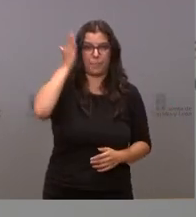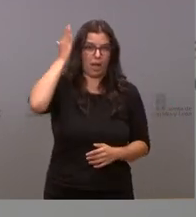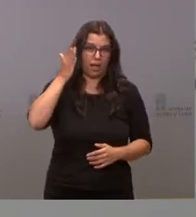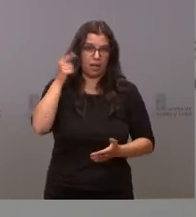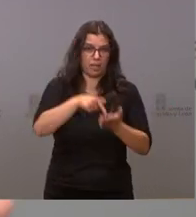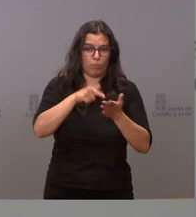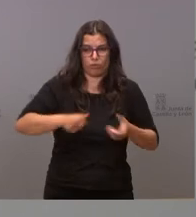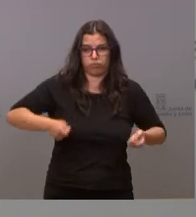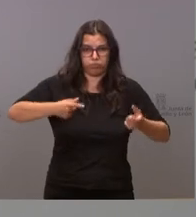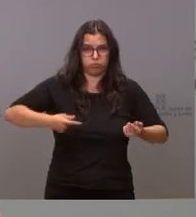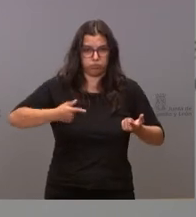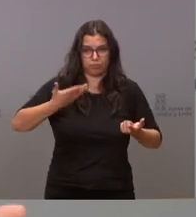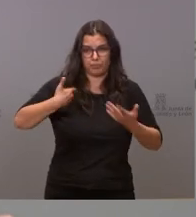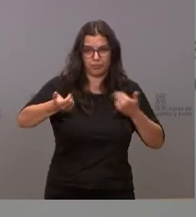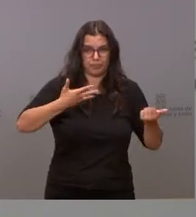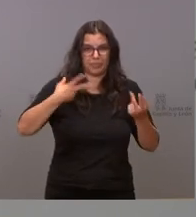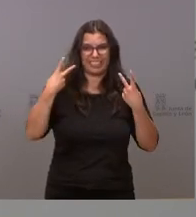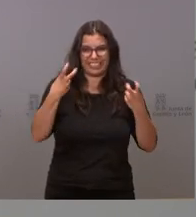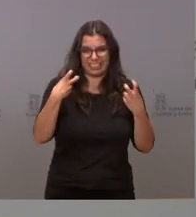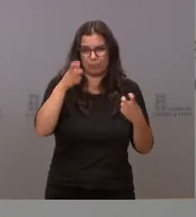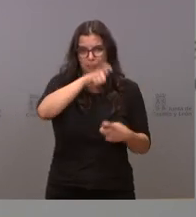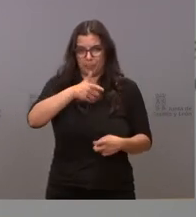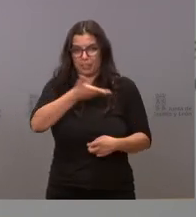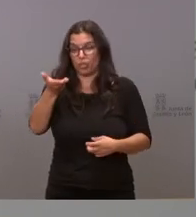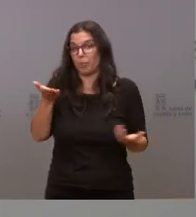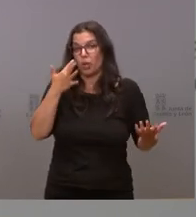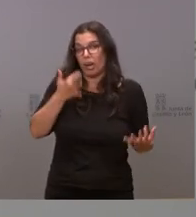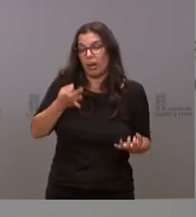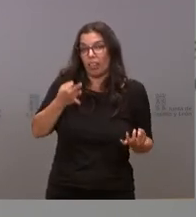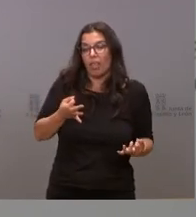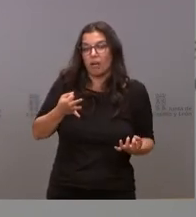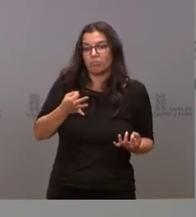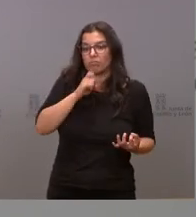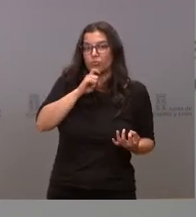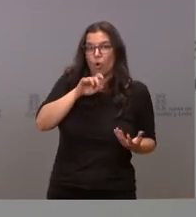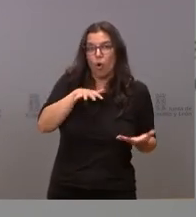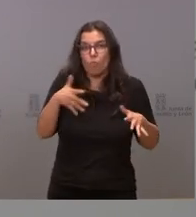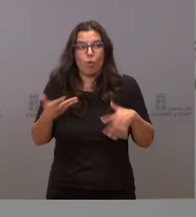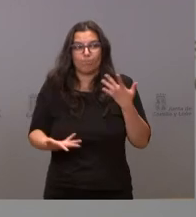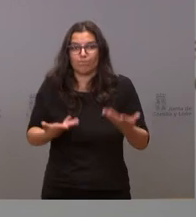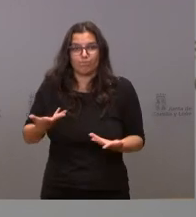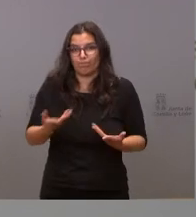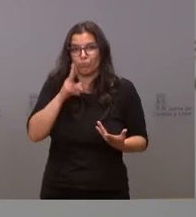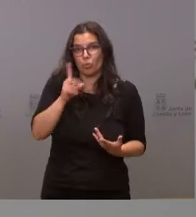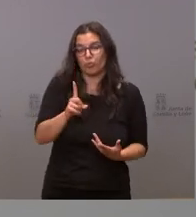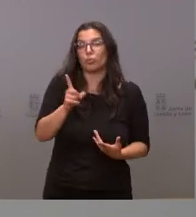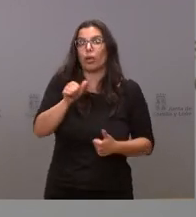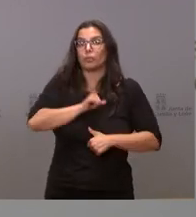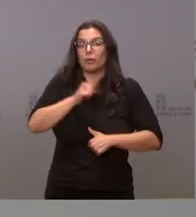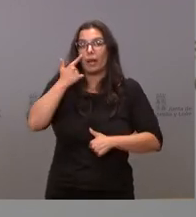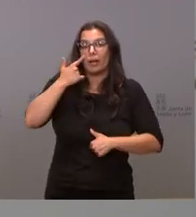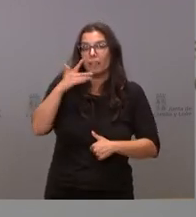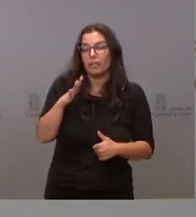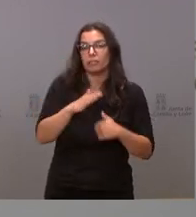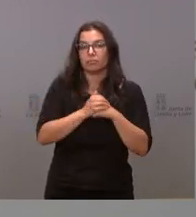españoles, pero todavía no hemos visto cómo concretar esa situación, vamos a esperar y